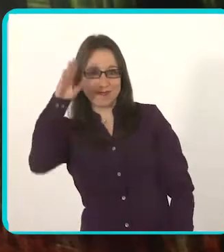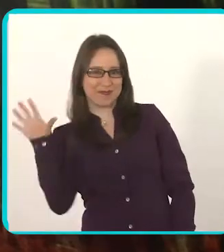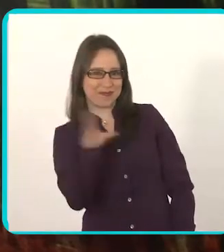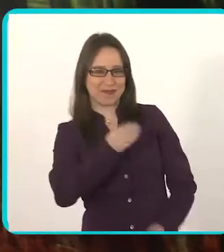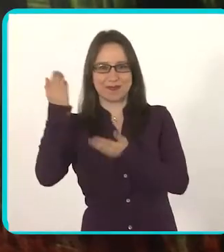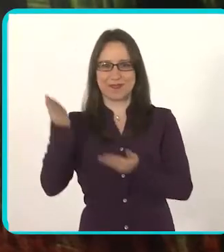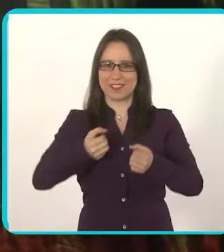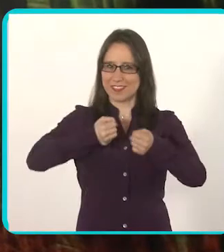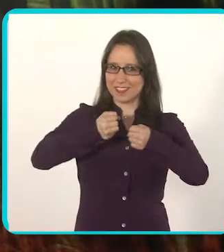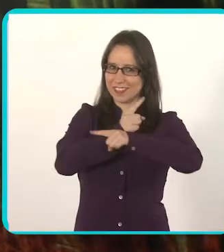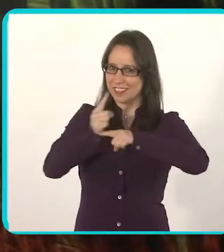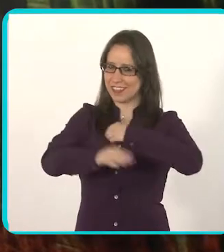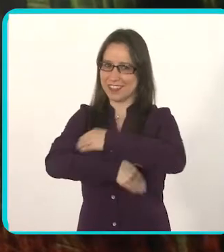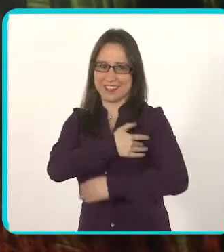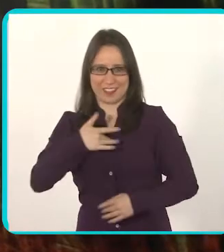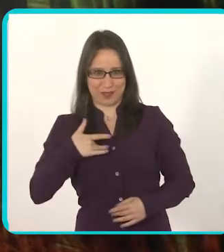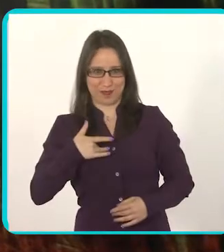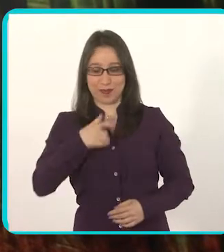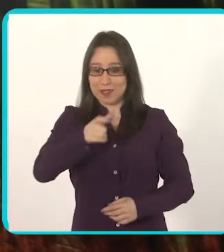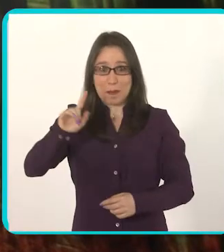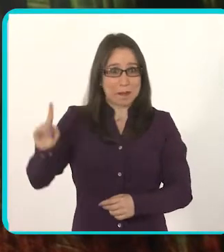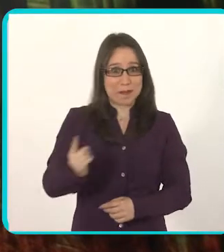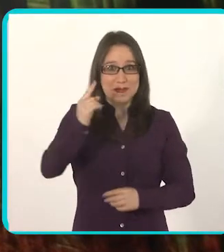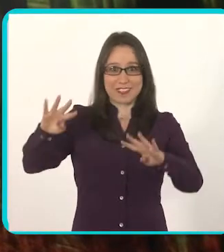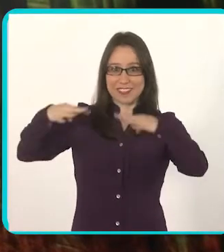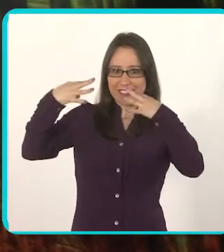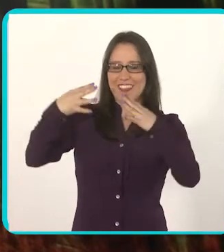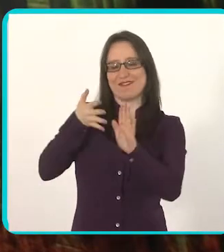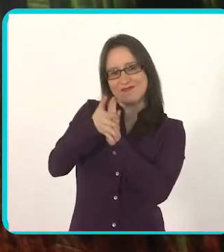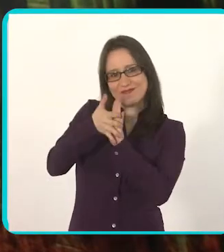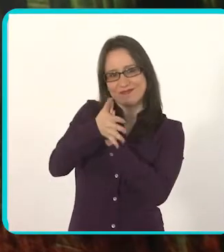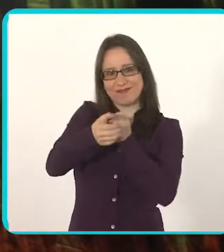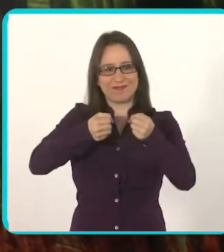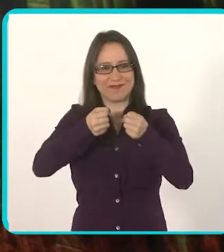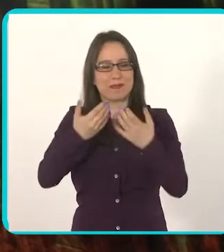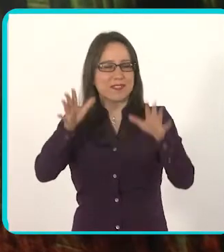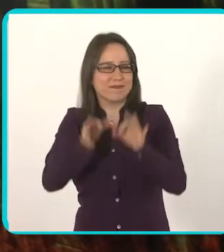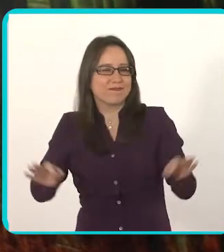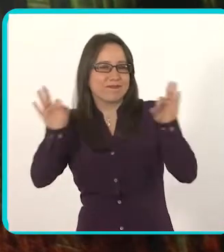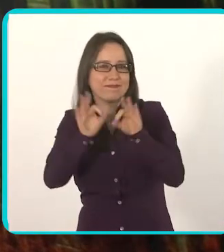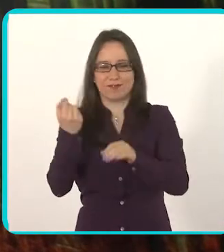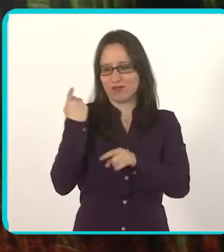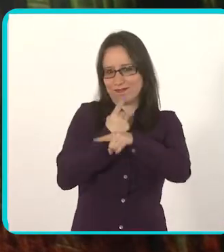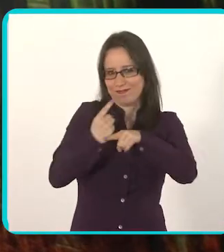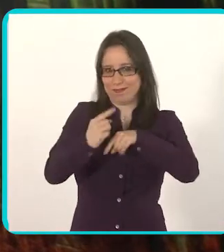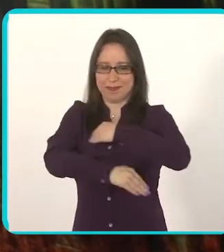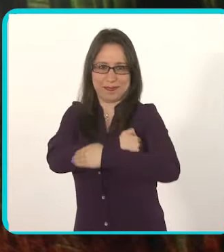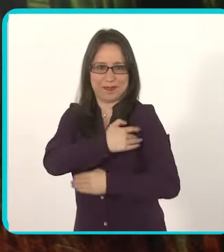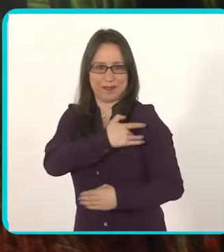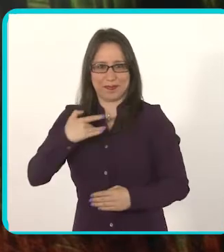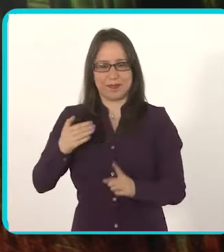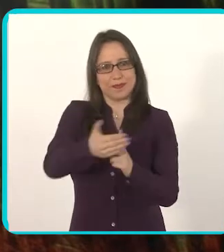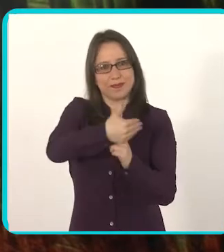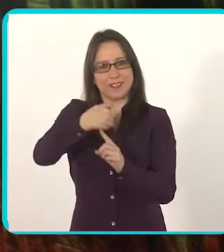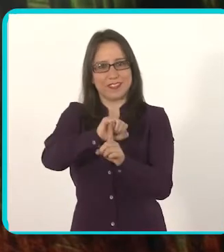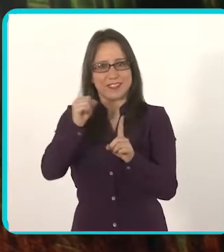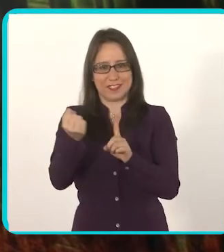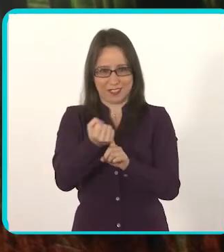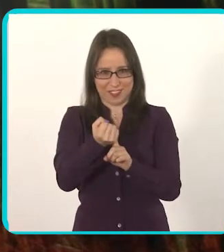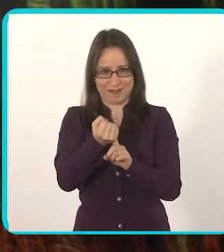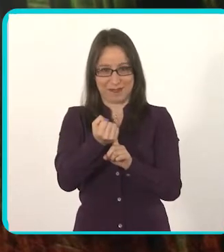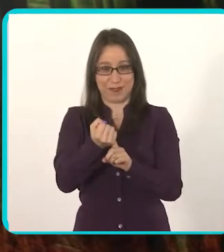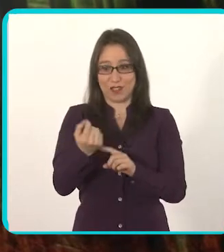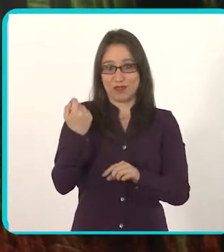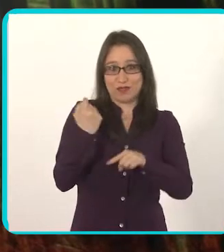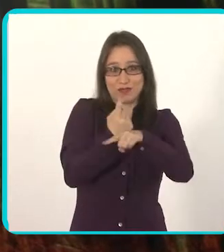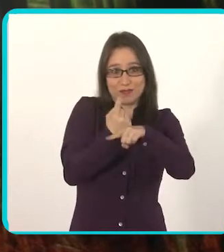Hola, bienvenidos a Semana MinSalud. Para las personas que nos ven por primera vez en este informativo, les contamos las noticias más importantes que